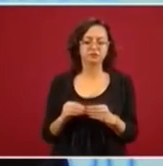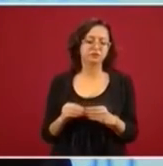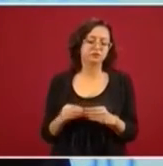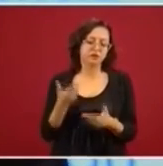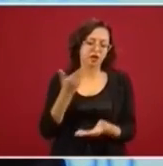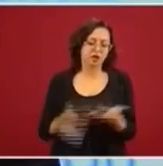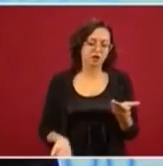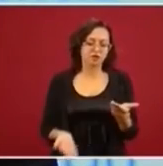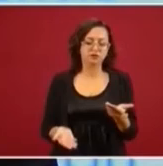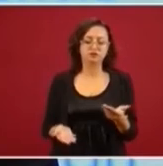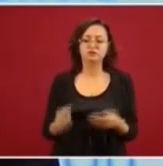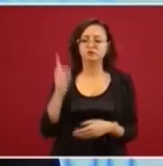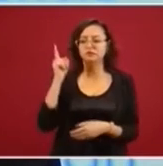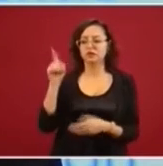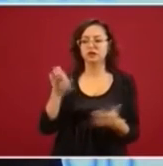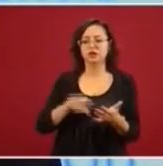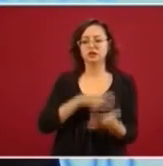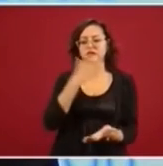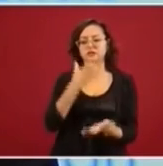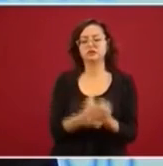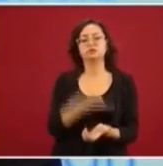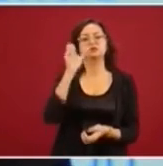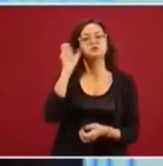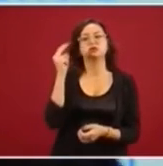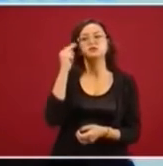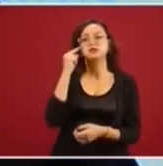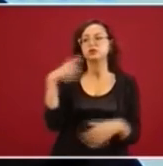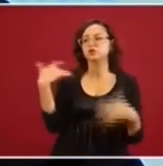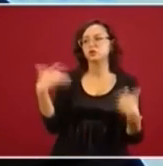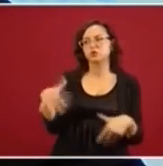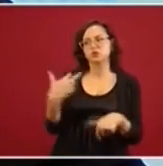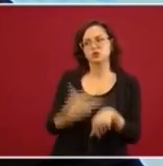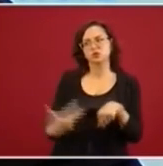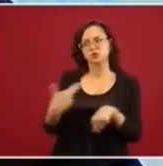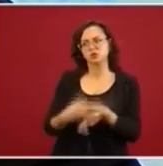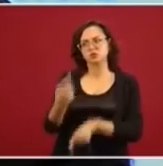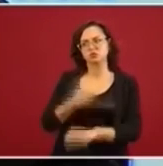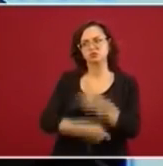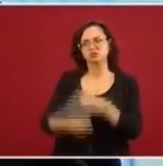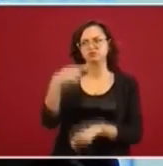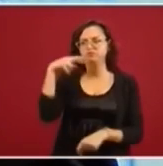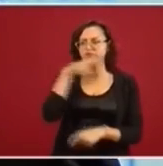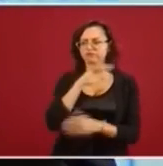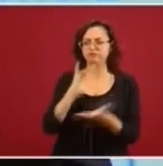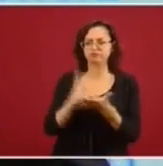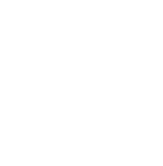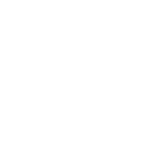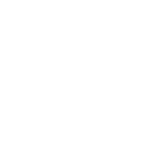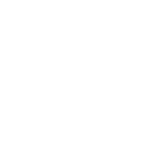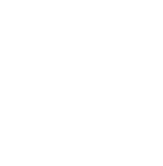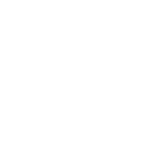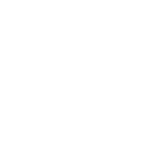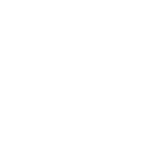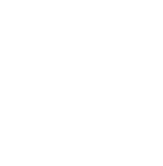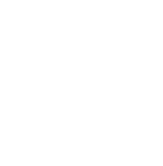a la República Popular de China la prontitud con la que se ha atendido este planteamiento por parte de México.